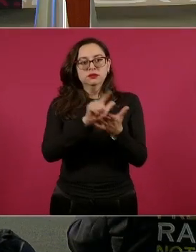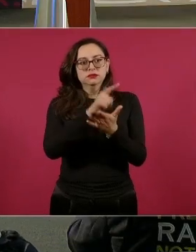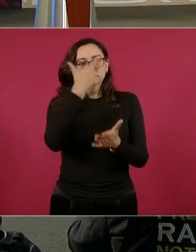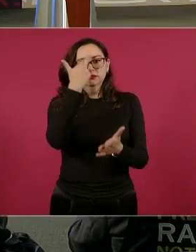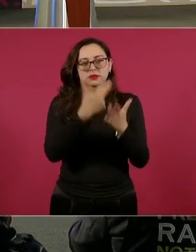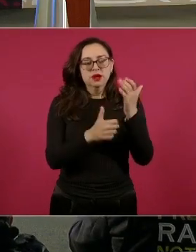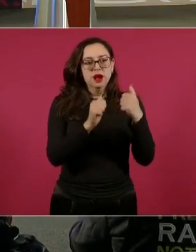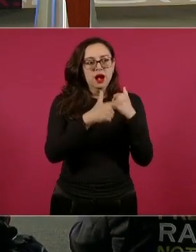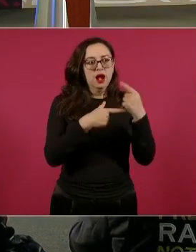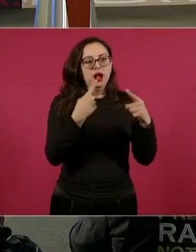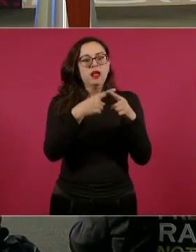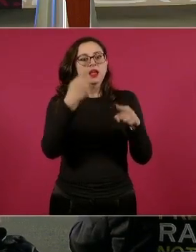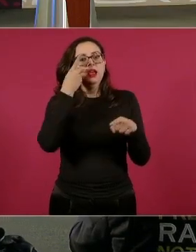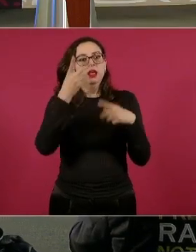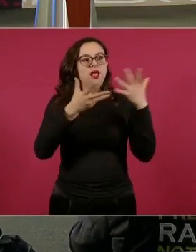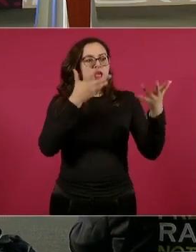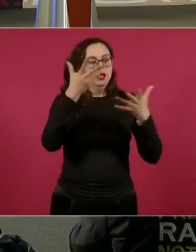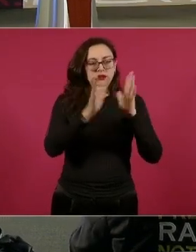sería, presidente.